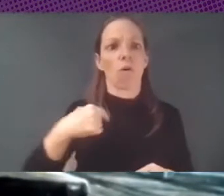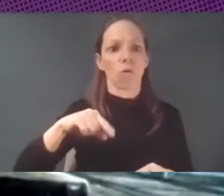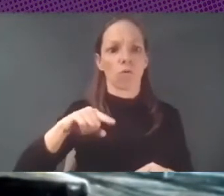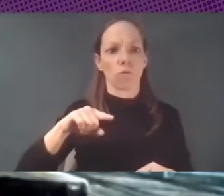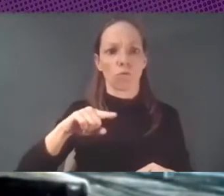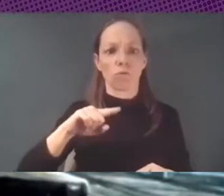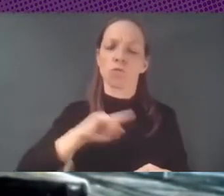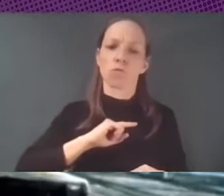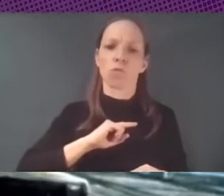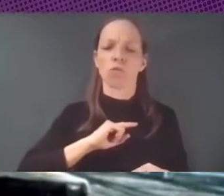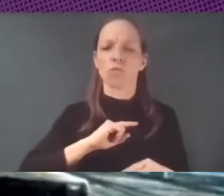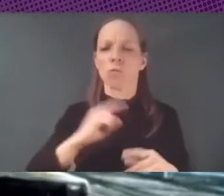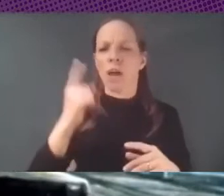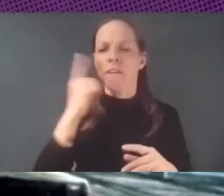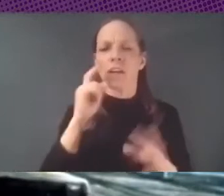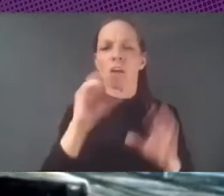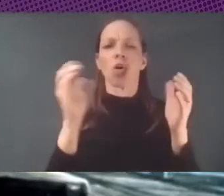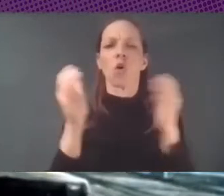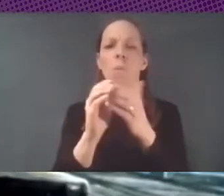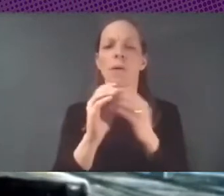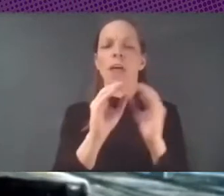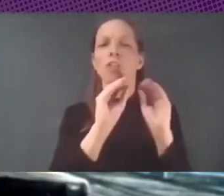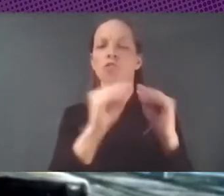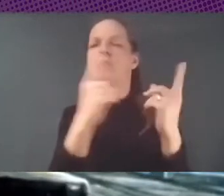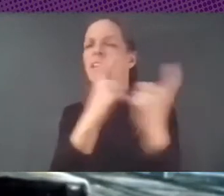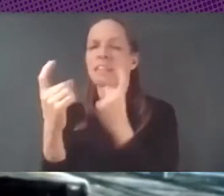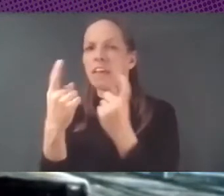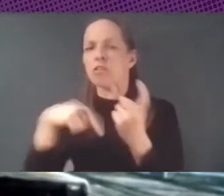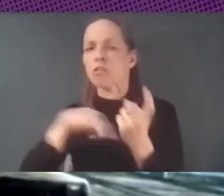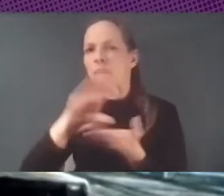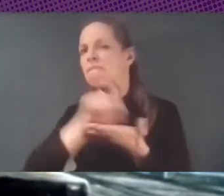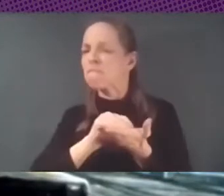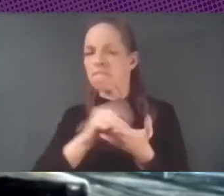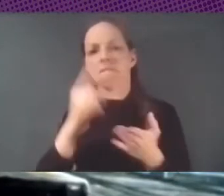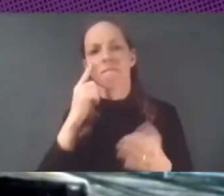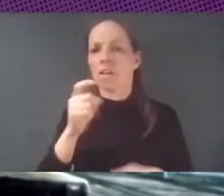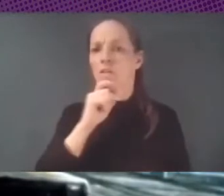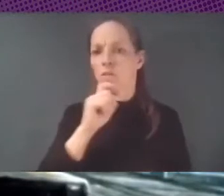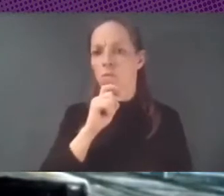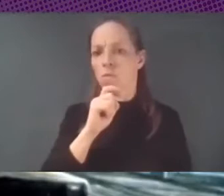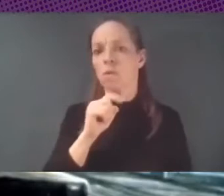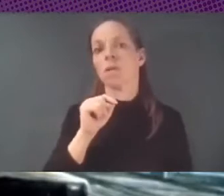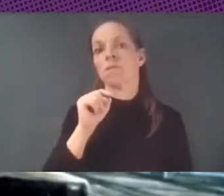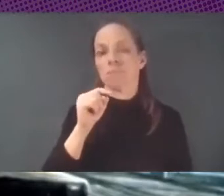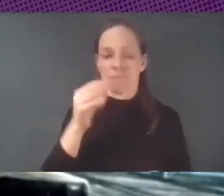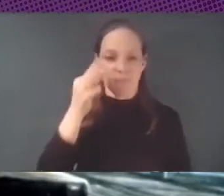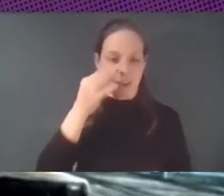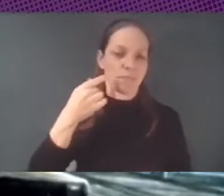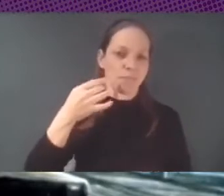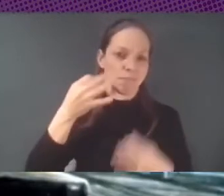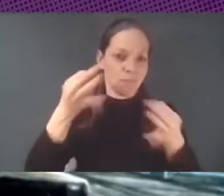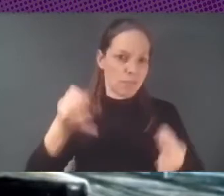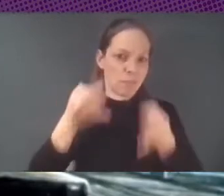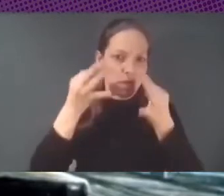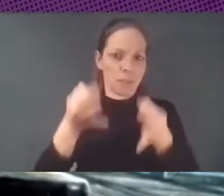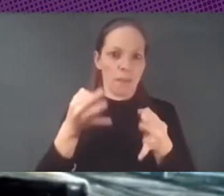necesidades de las comunidades que al y cabo es algo muy viejo de los medios alternativos y radicales siempre la